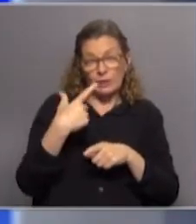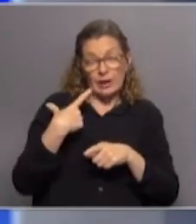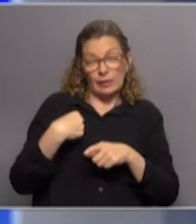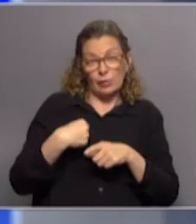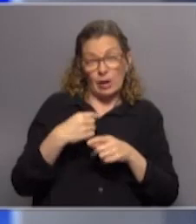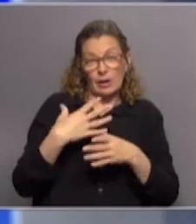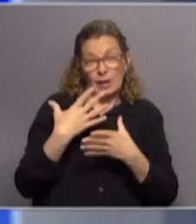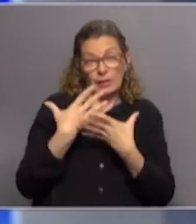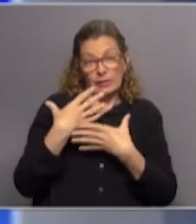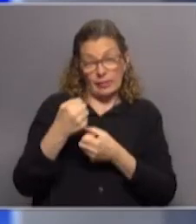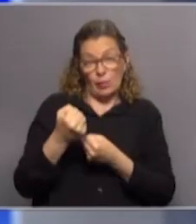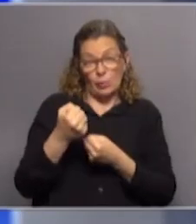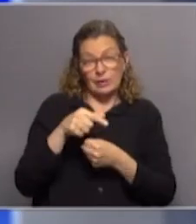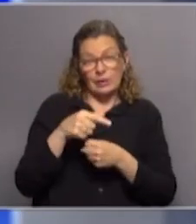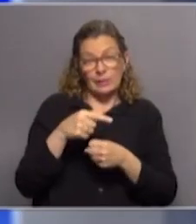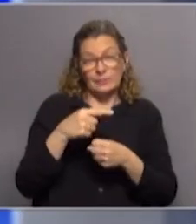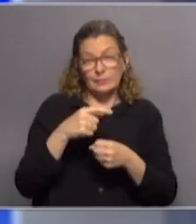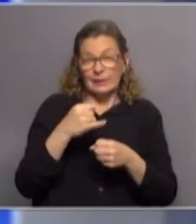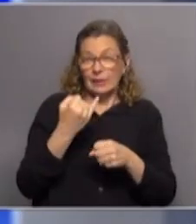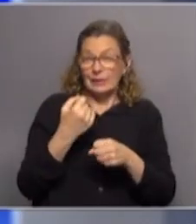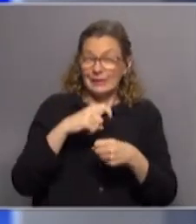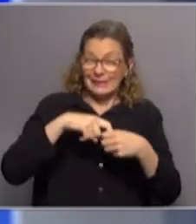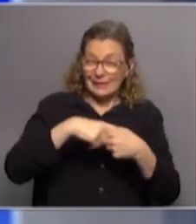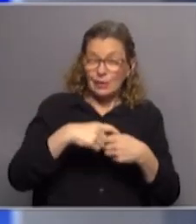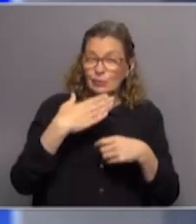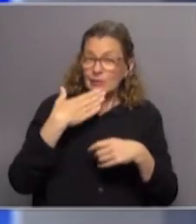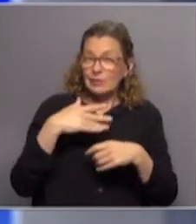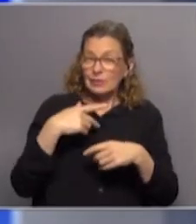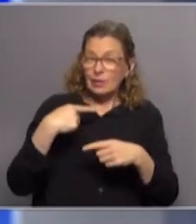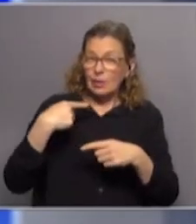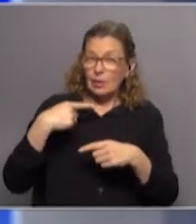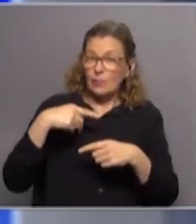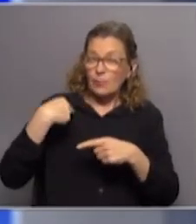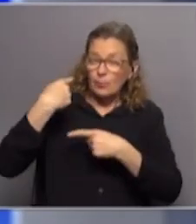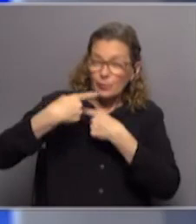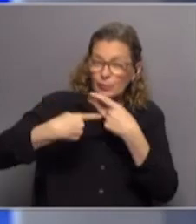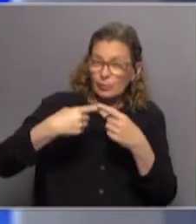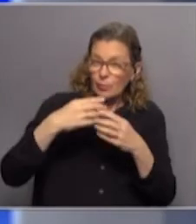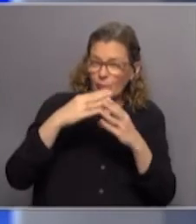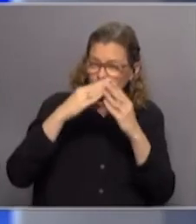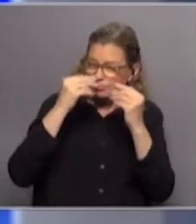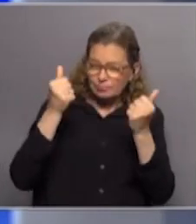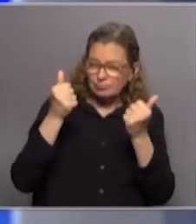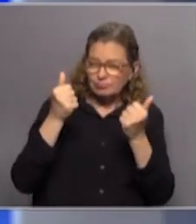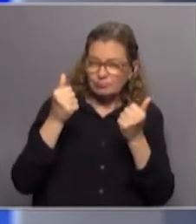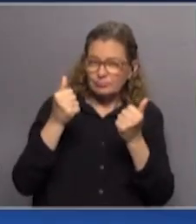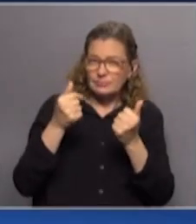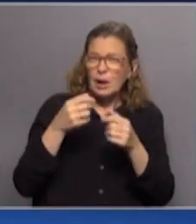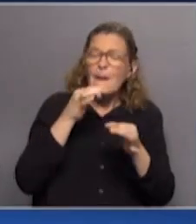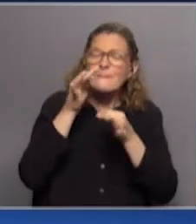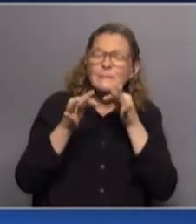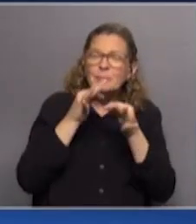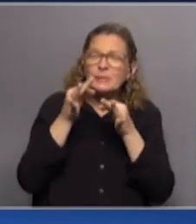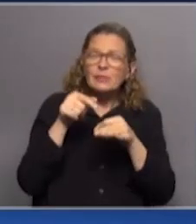sindicato entienden, fue durante el proceso que llegó a la intervención ignorada. ¿Qué explicación con